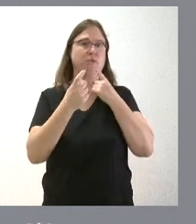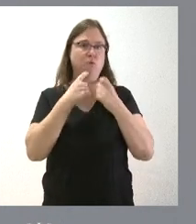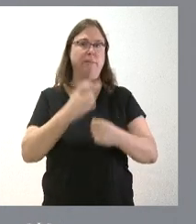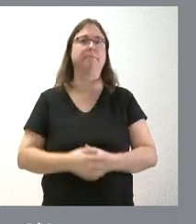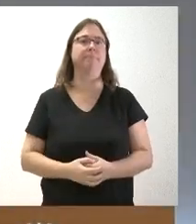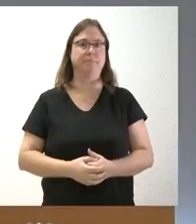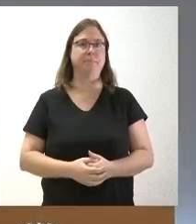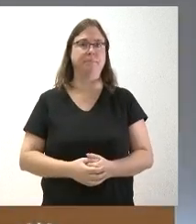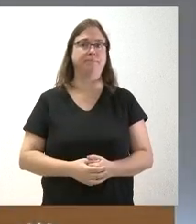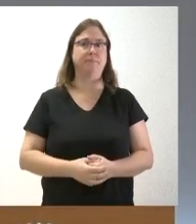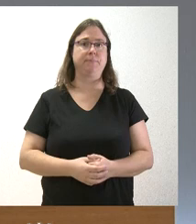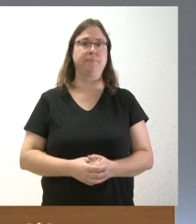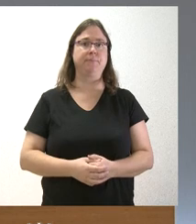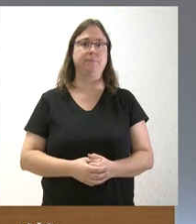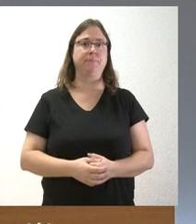planteaba.